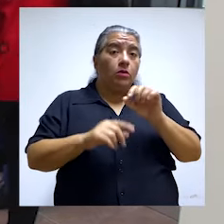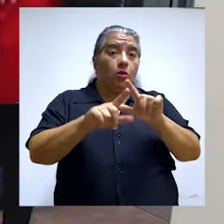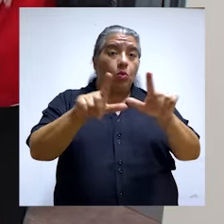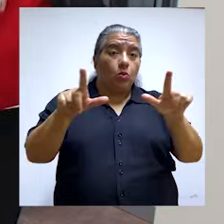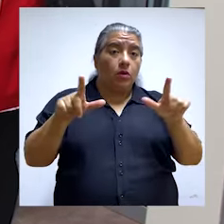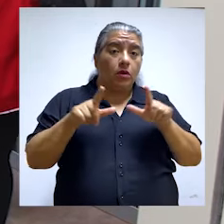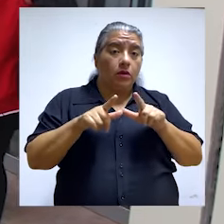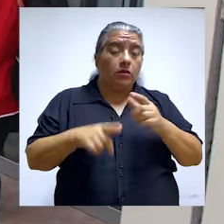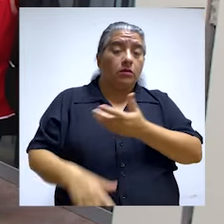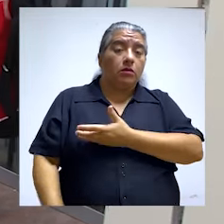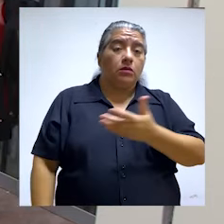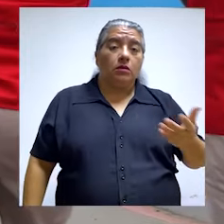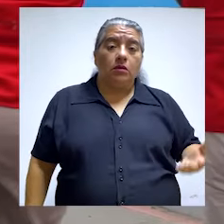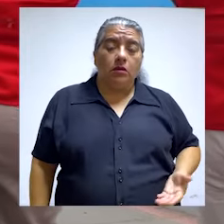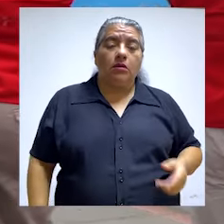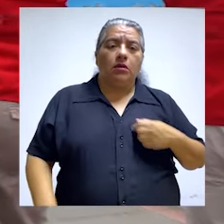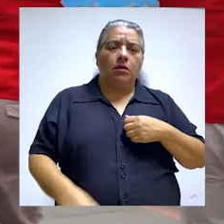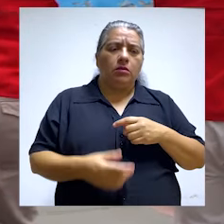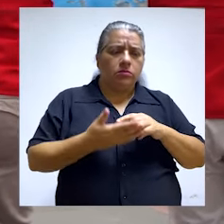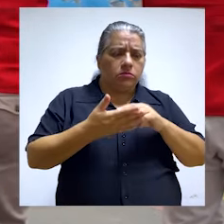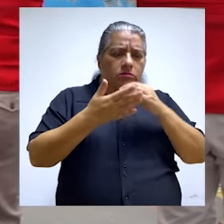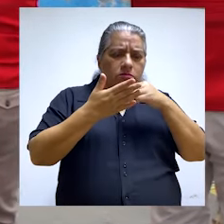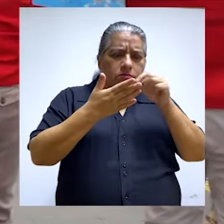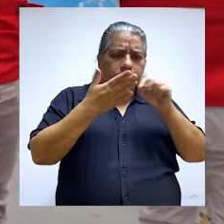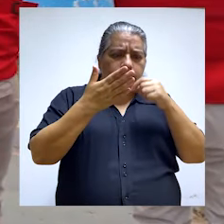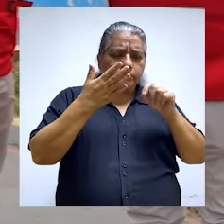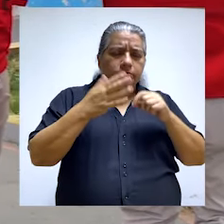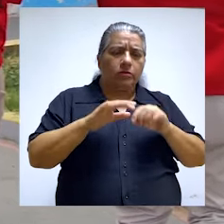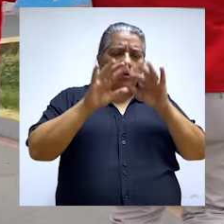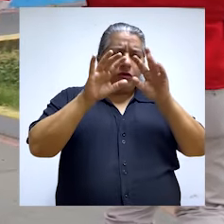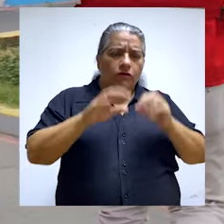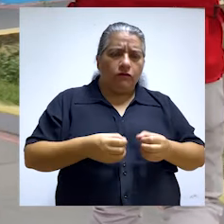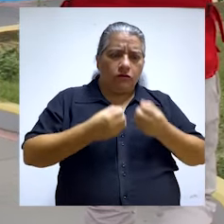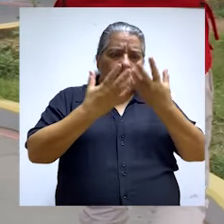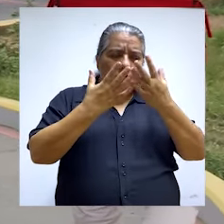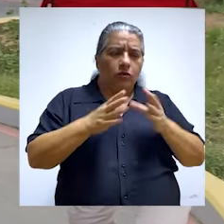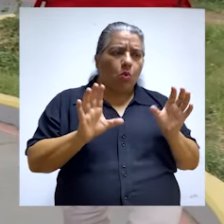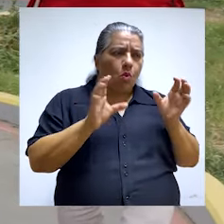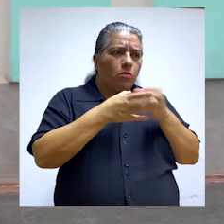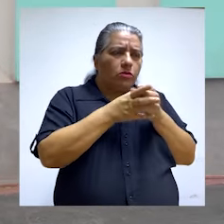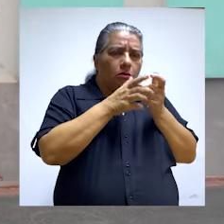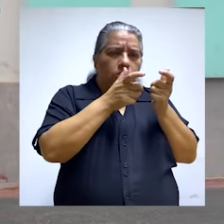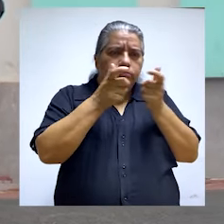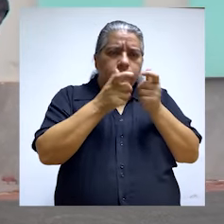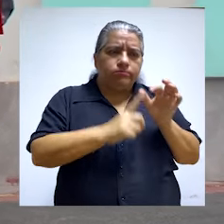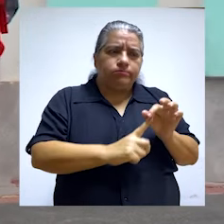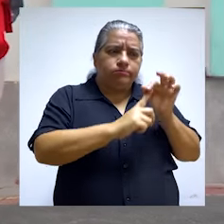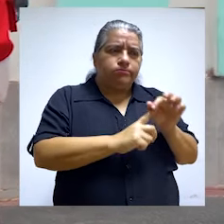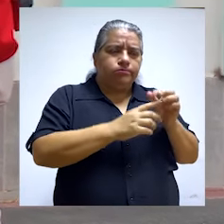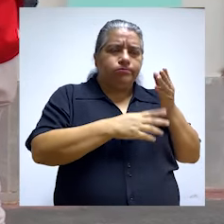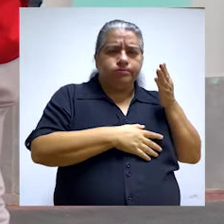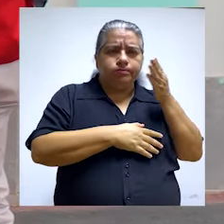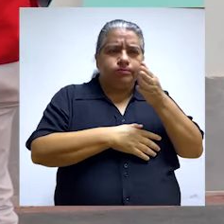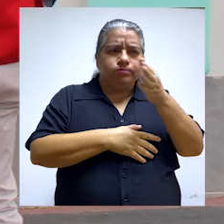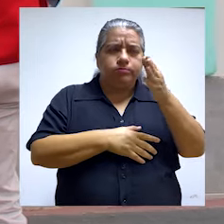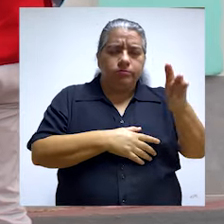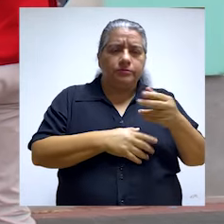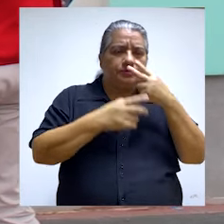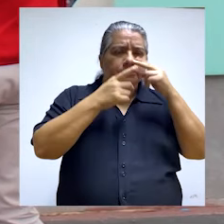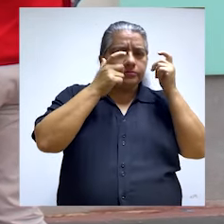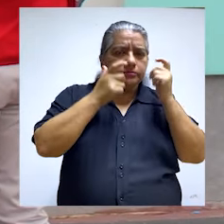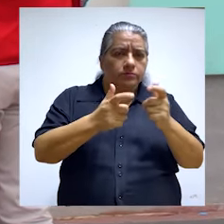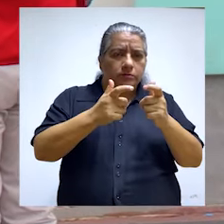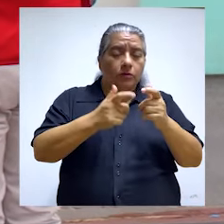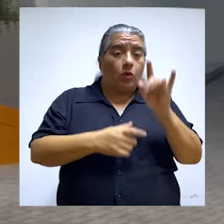nueve instituciones estatales. Así, recopilaremos información y acreditaremos comisiones de control específico con el